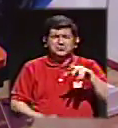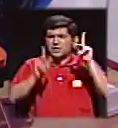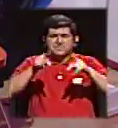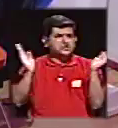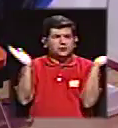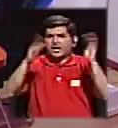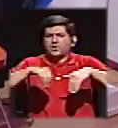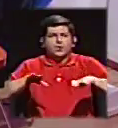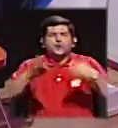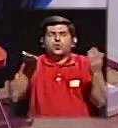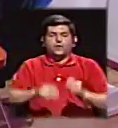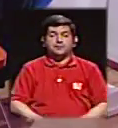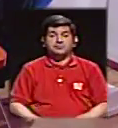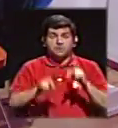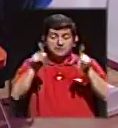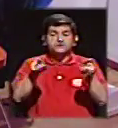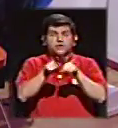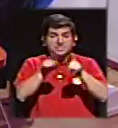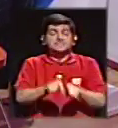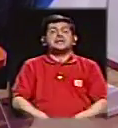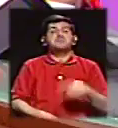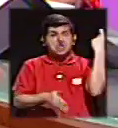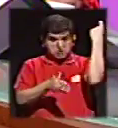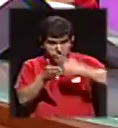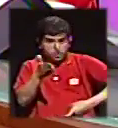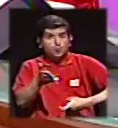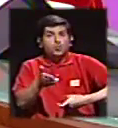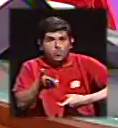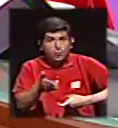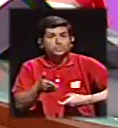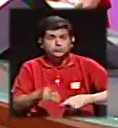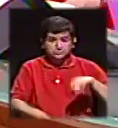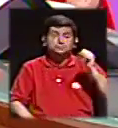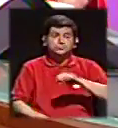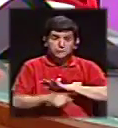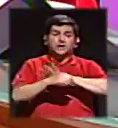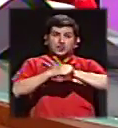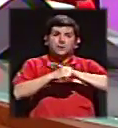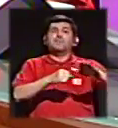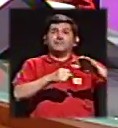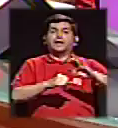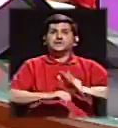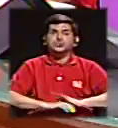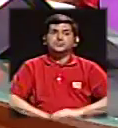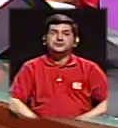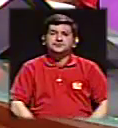televidentes también son ácidos, ¡qué maravilla! Totalmente, totalmente, sí, sí, sí. maravilla!